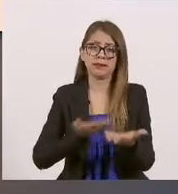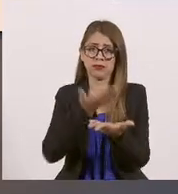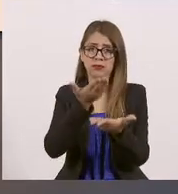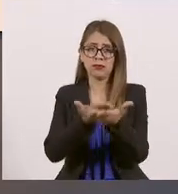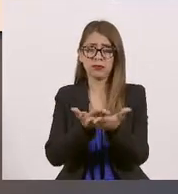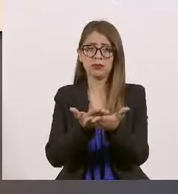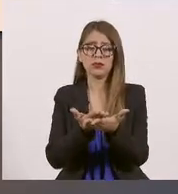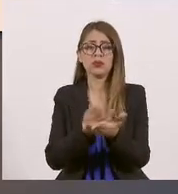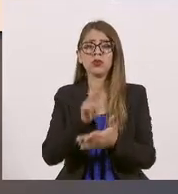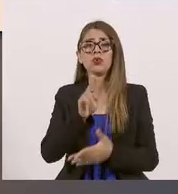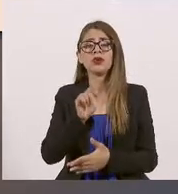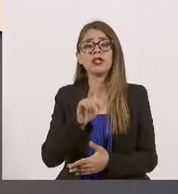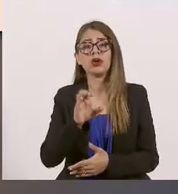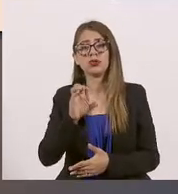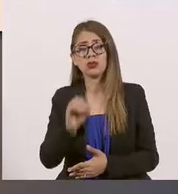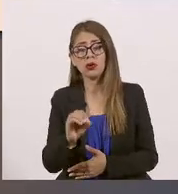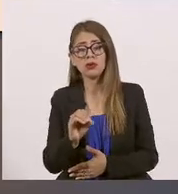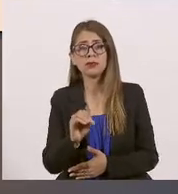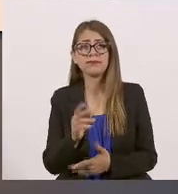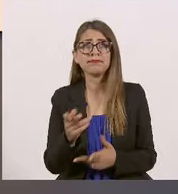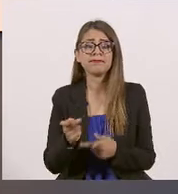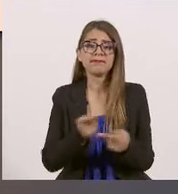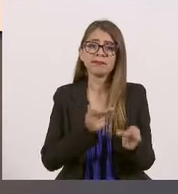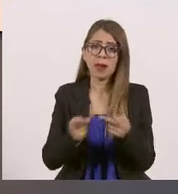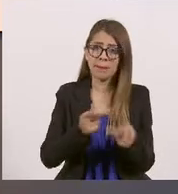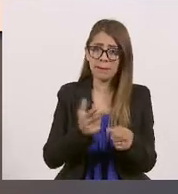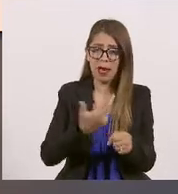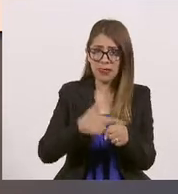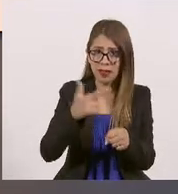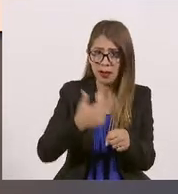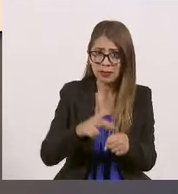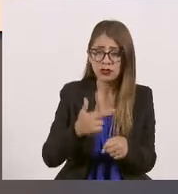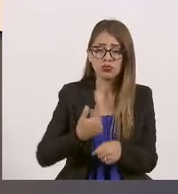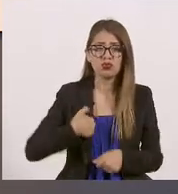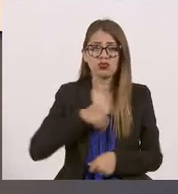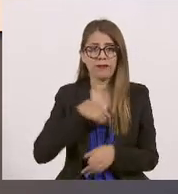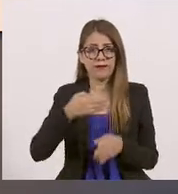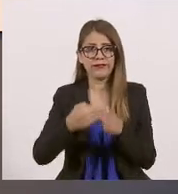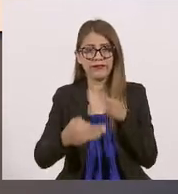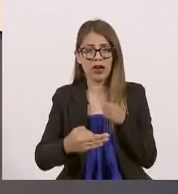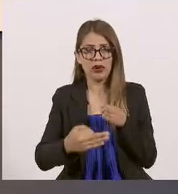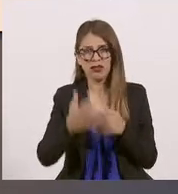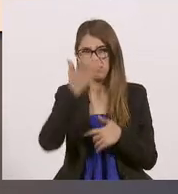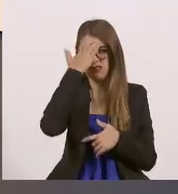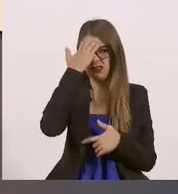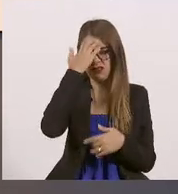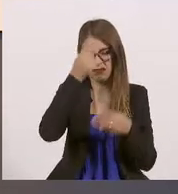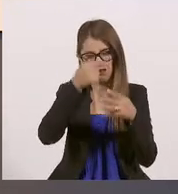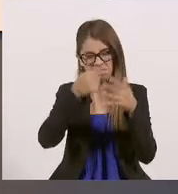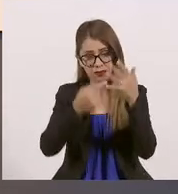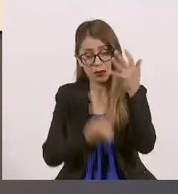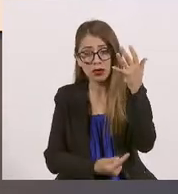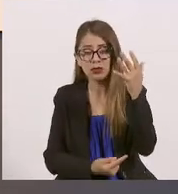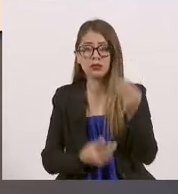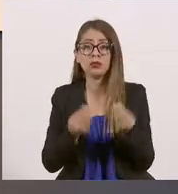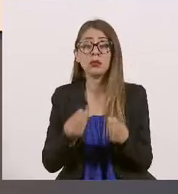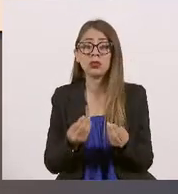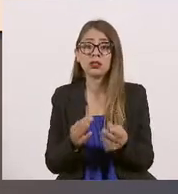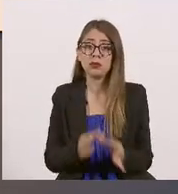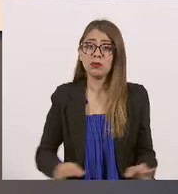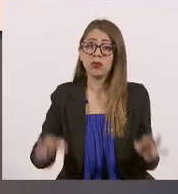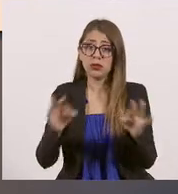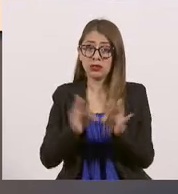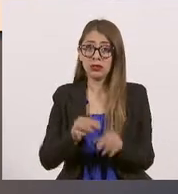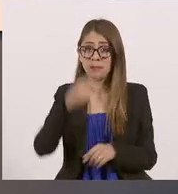la Unesco tiene procesos que poco estamos familiarizados con ellos. Son procesos de largo aliento en relación a la